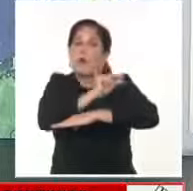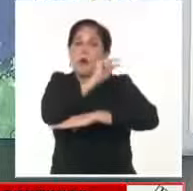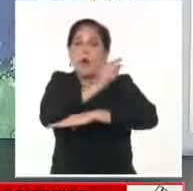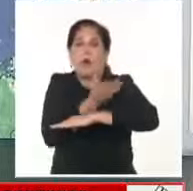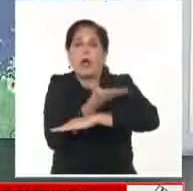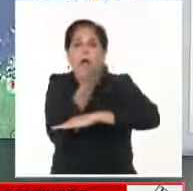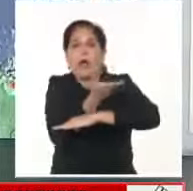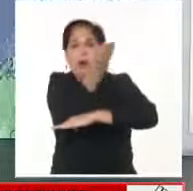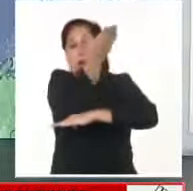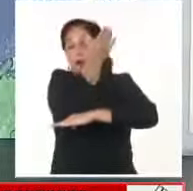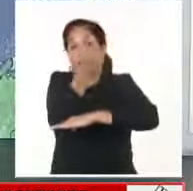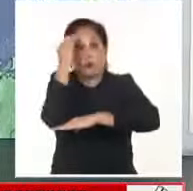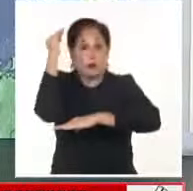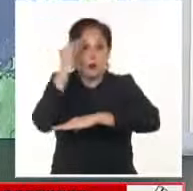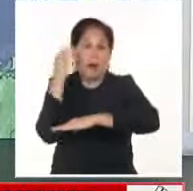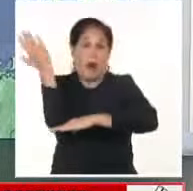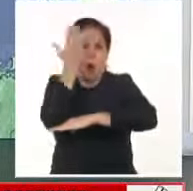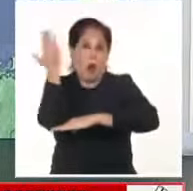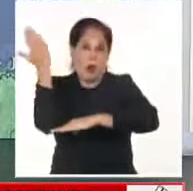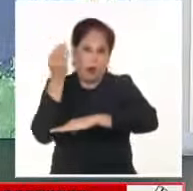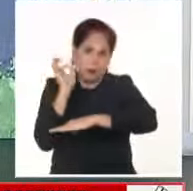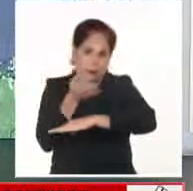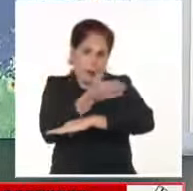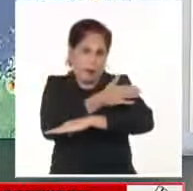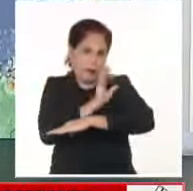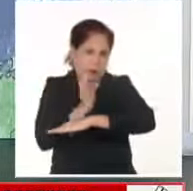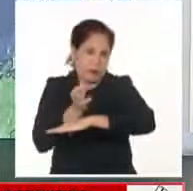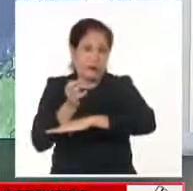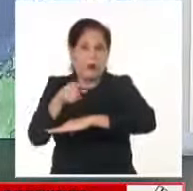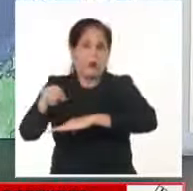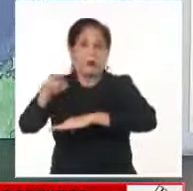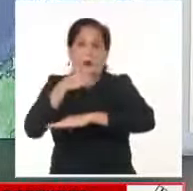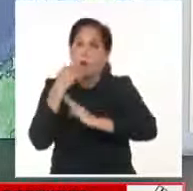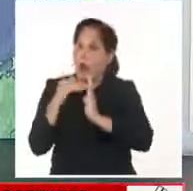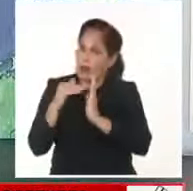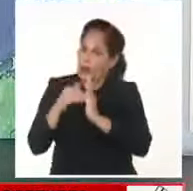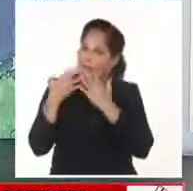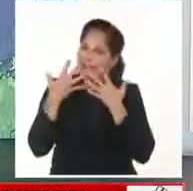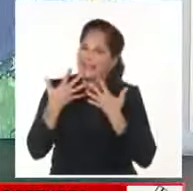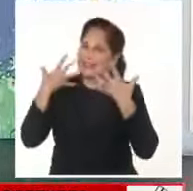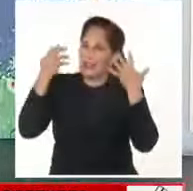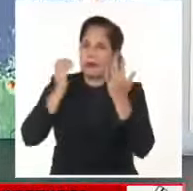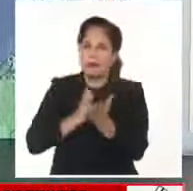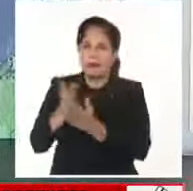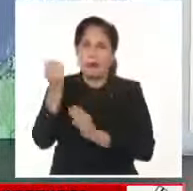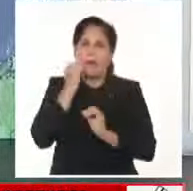asociadas al huracán Óscar. Así que mientras tanto, pase usted una feliz tarde y continúe acá en la compañía del día.